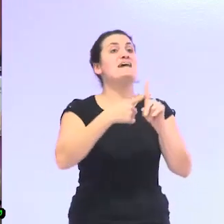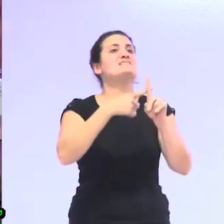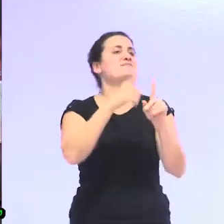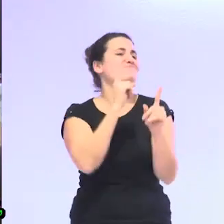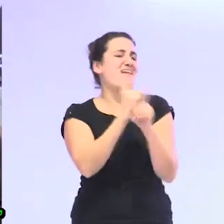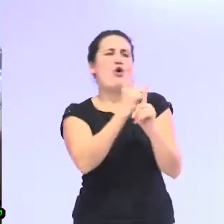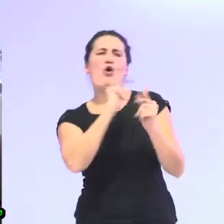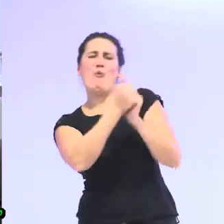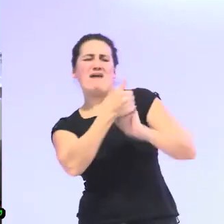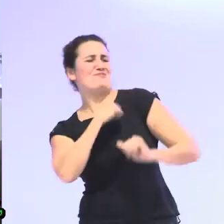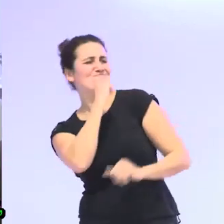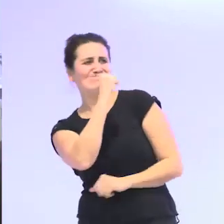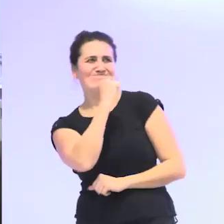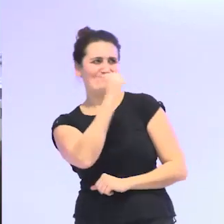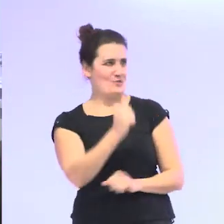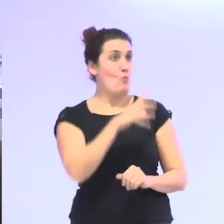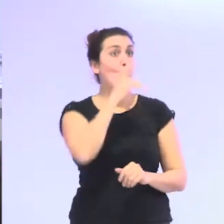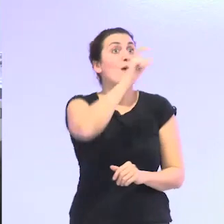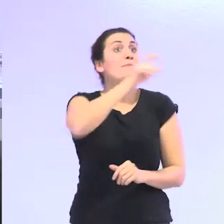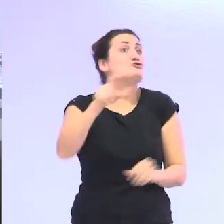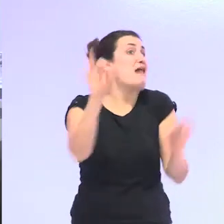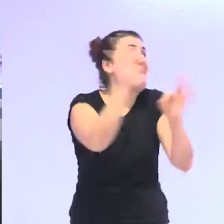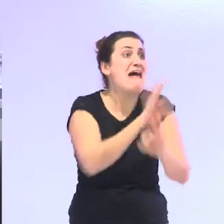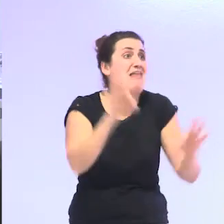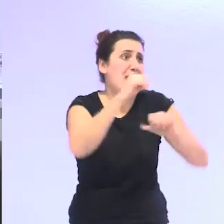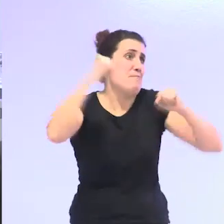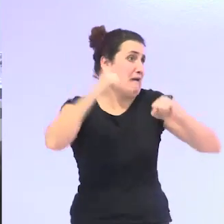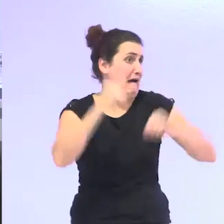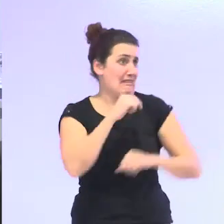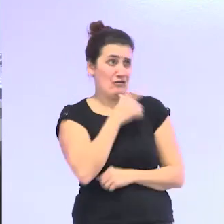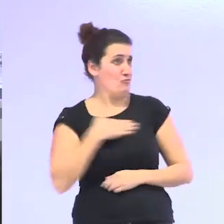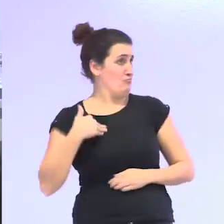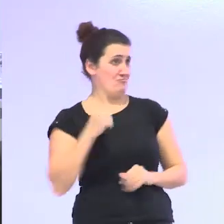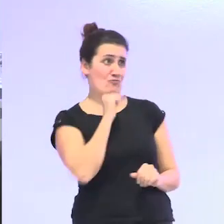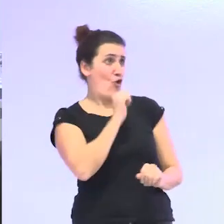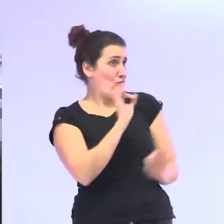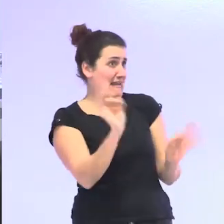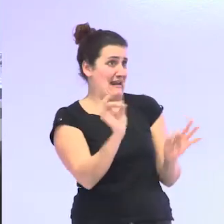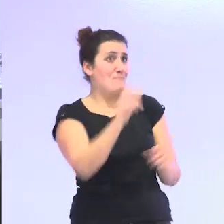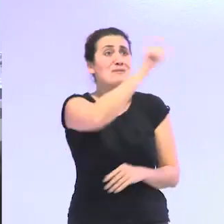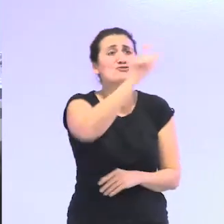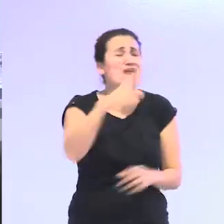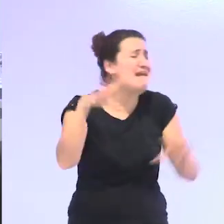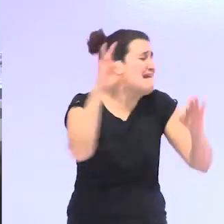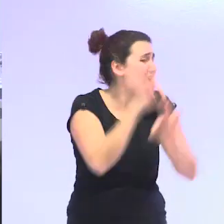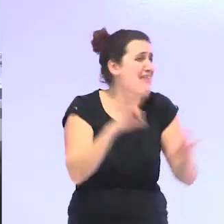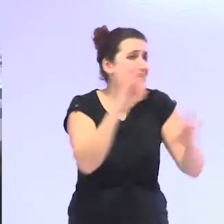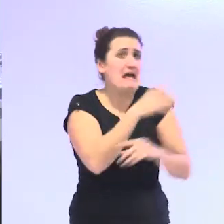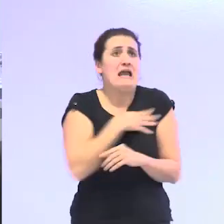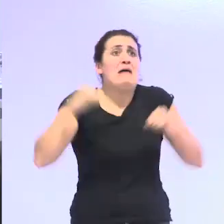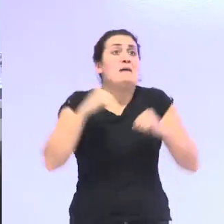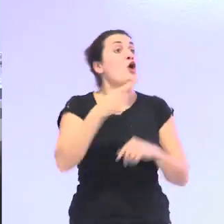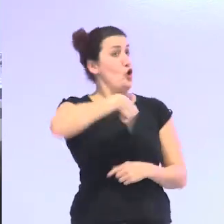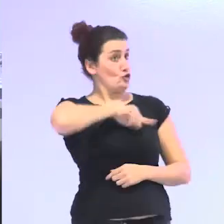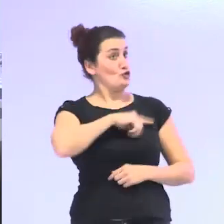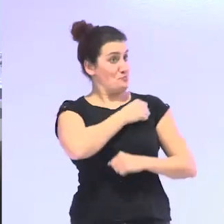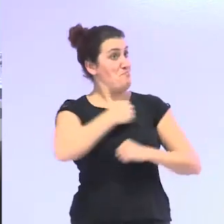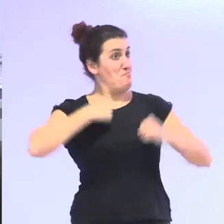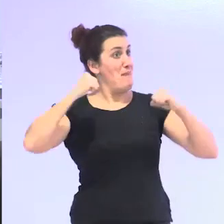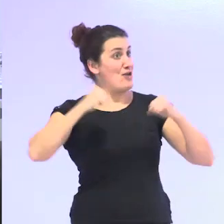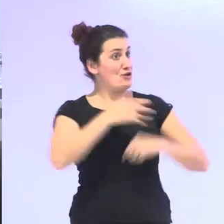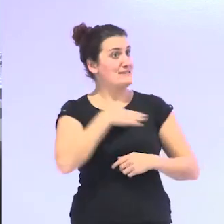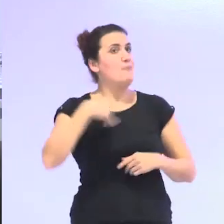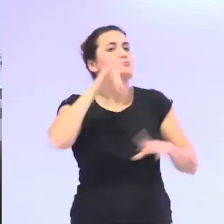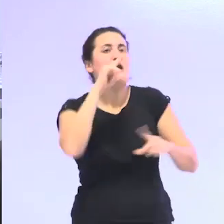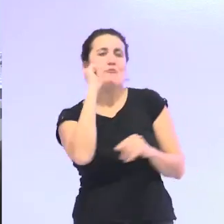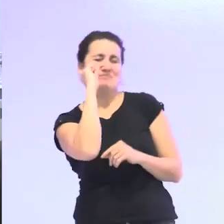nadie entonces quiere envejecer y este es el problema que nadie quiere envejecer nos queremos hacer mayores pero que no se